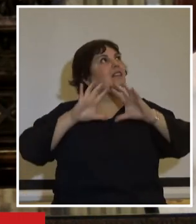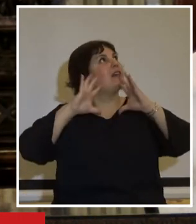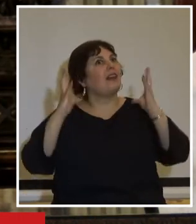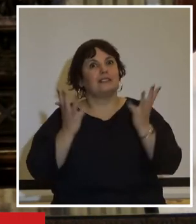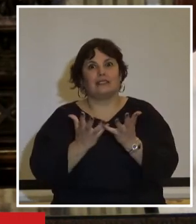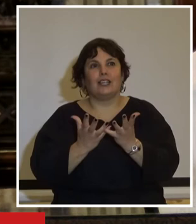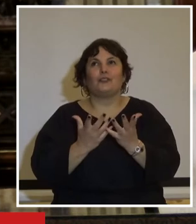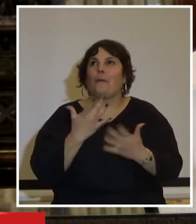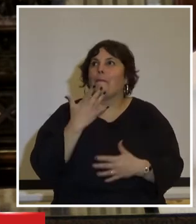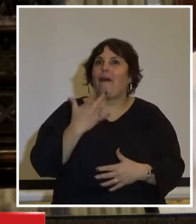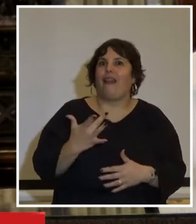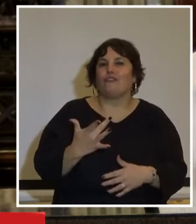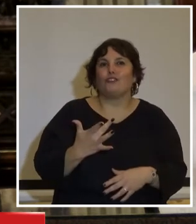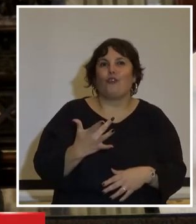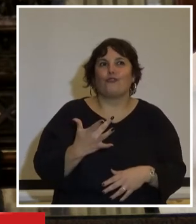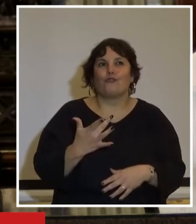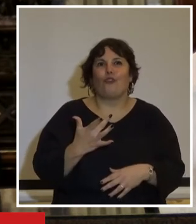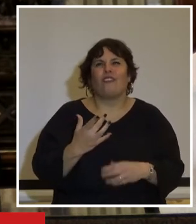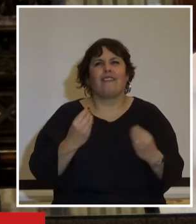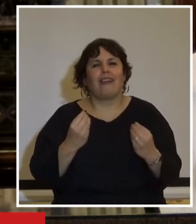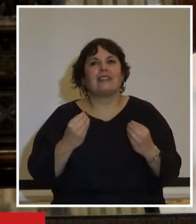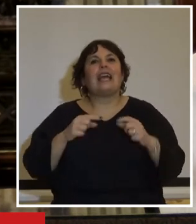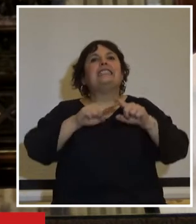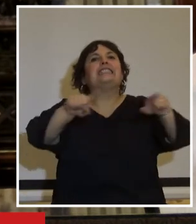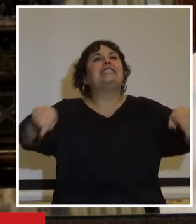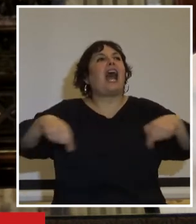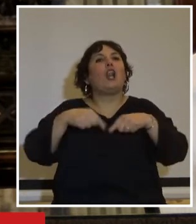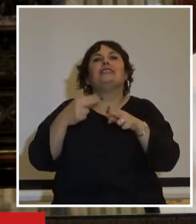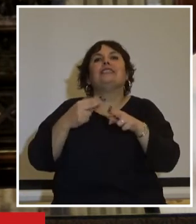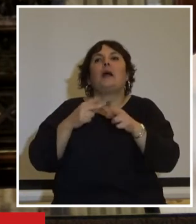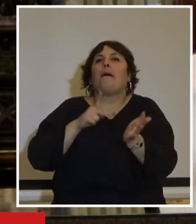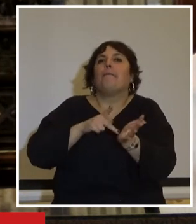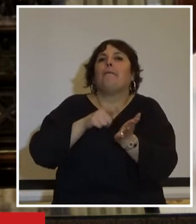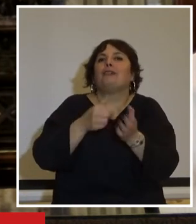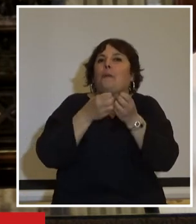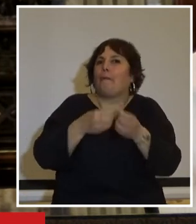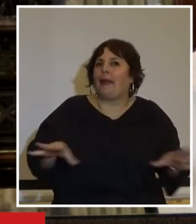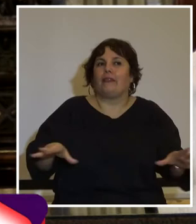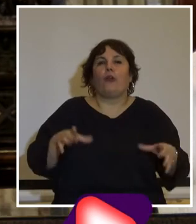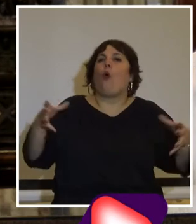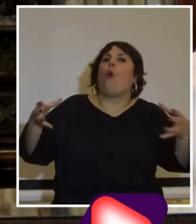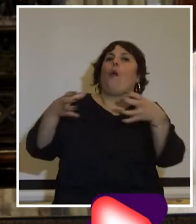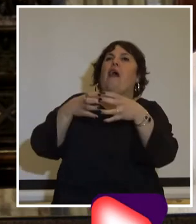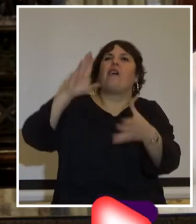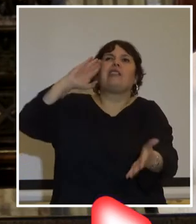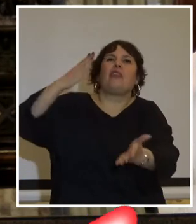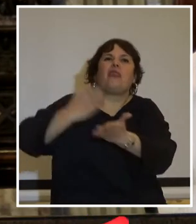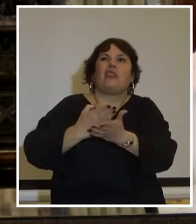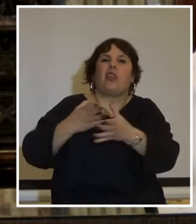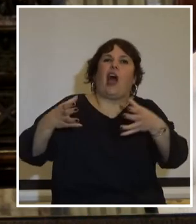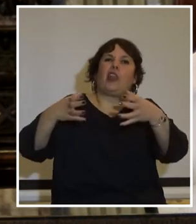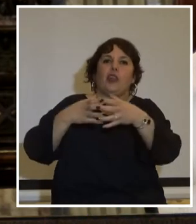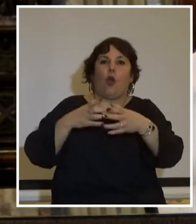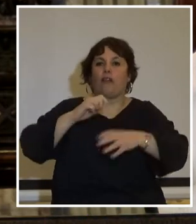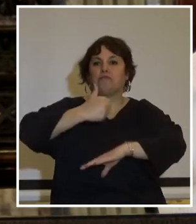maravilloso que es el Salón de los Pasos Perdidos, una banda de dictadores a